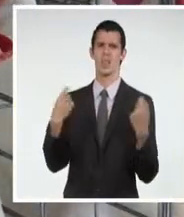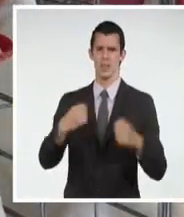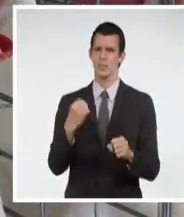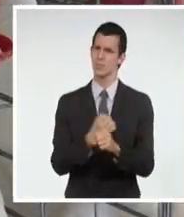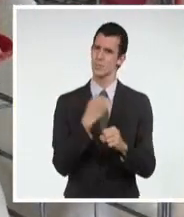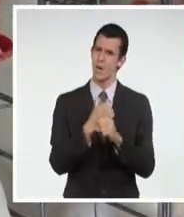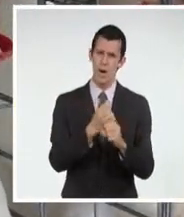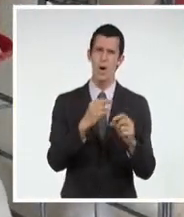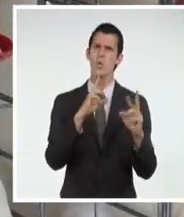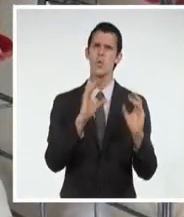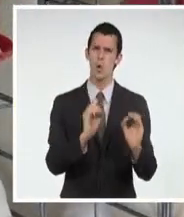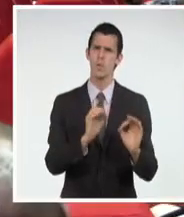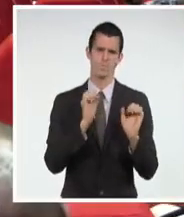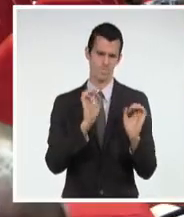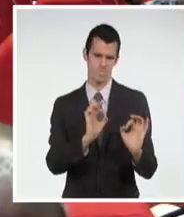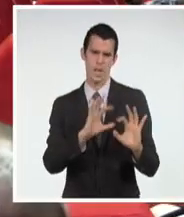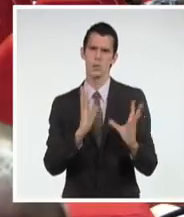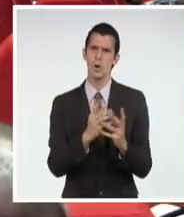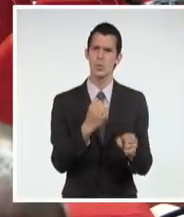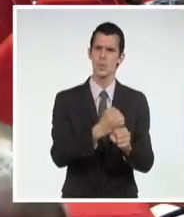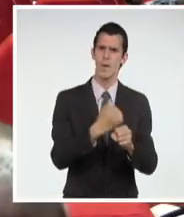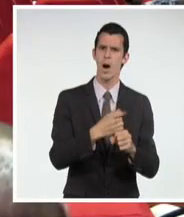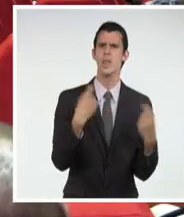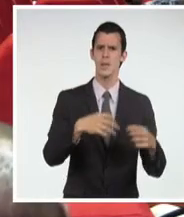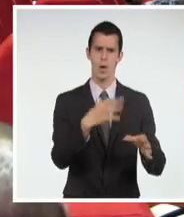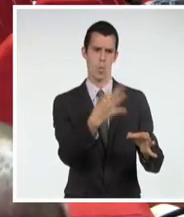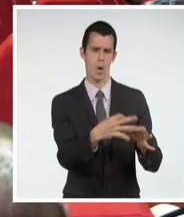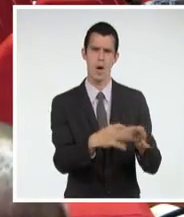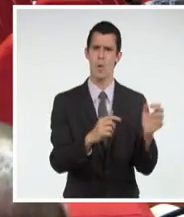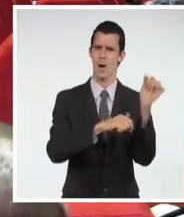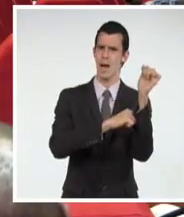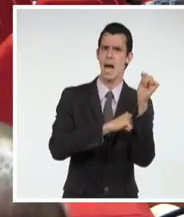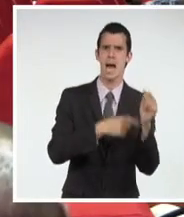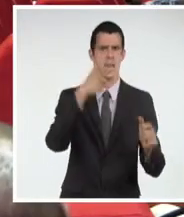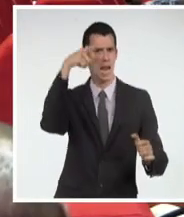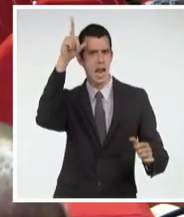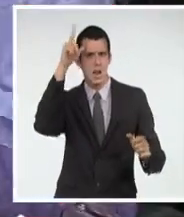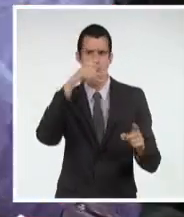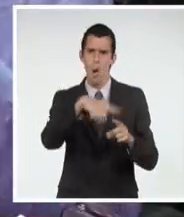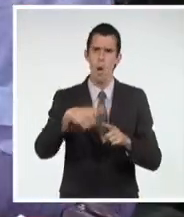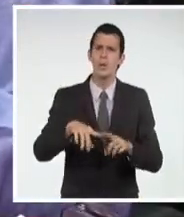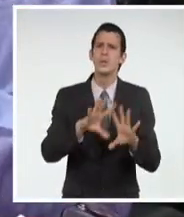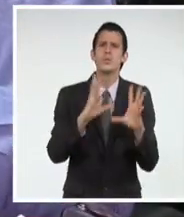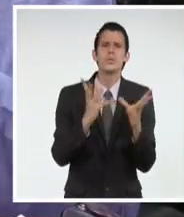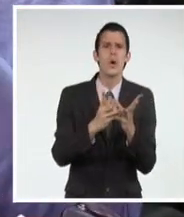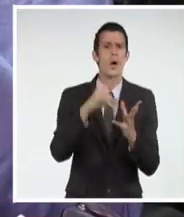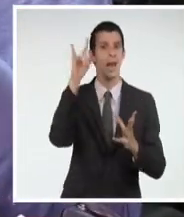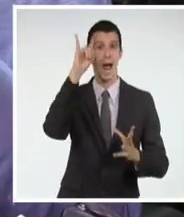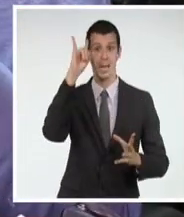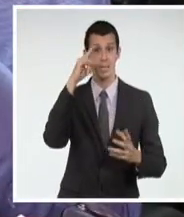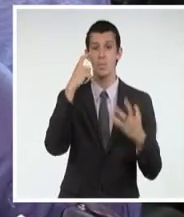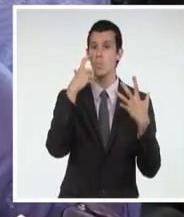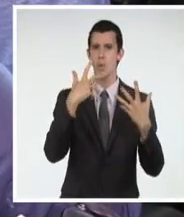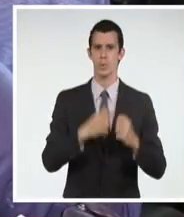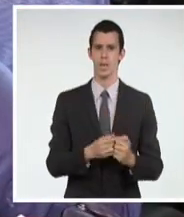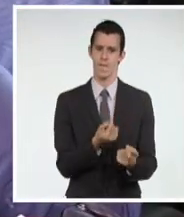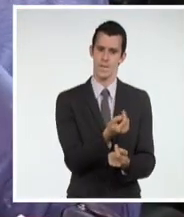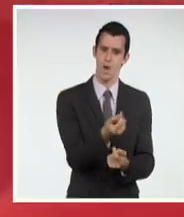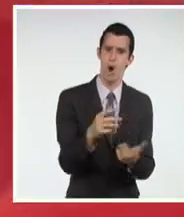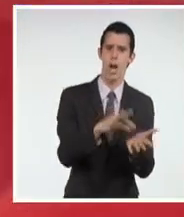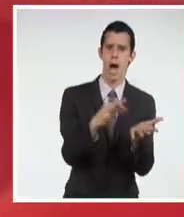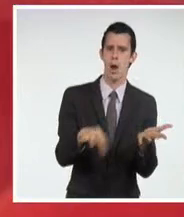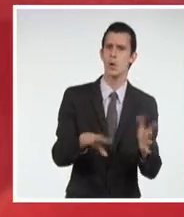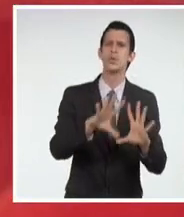huevos, hortalizas y granos. Para ello, la máxima dirección del país ha implementado 63 medidas con el fin de